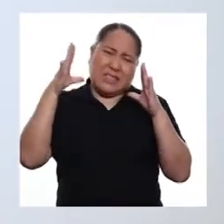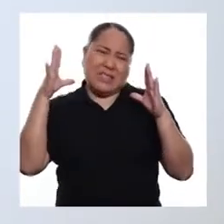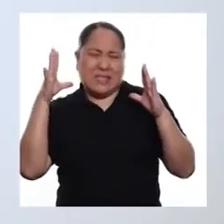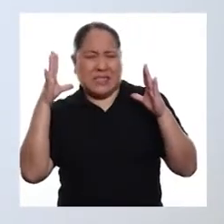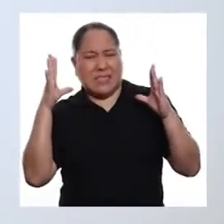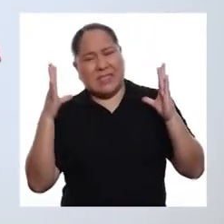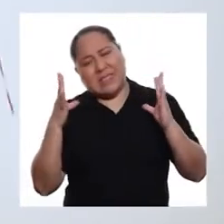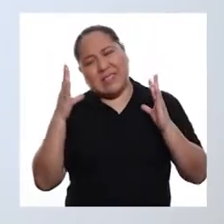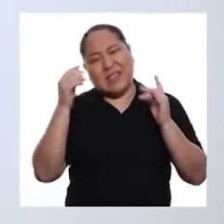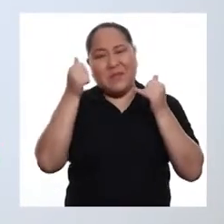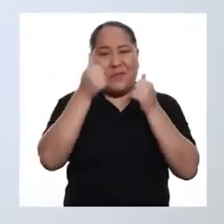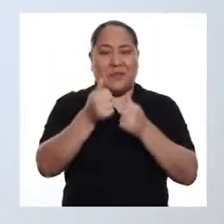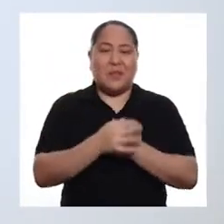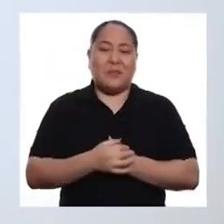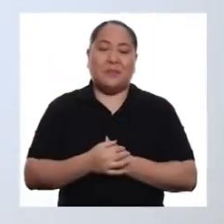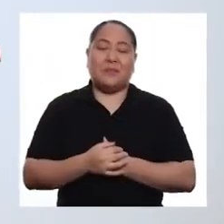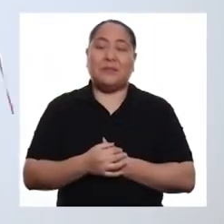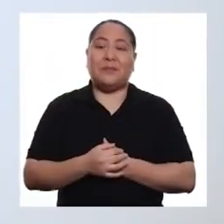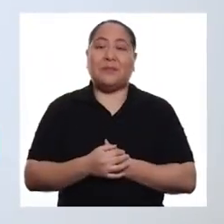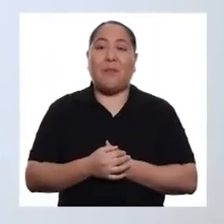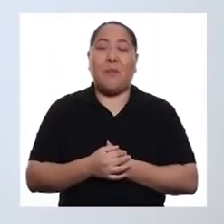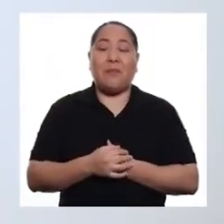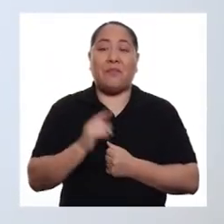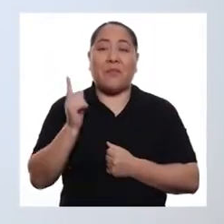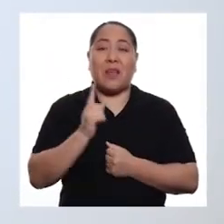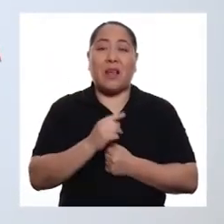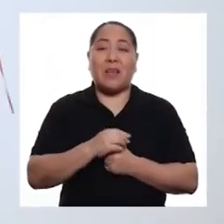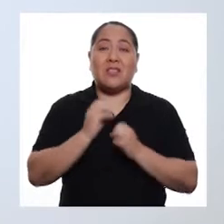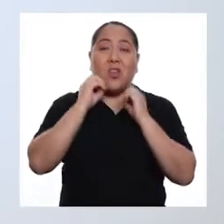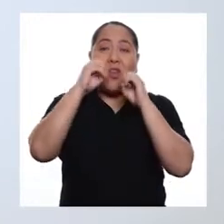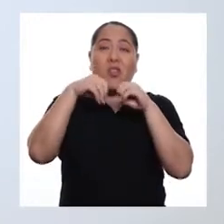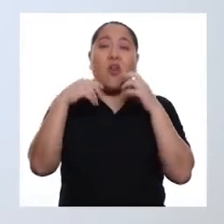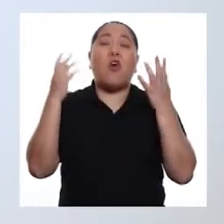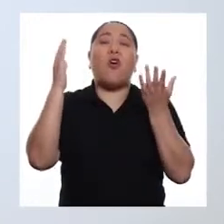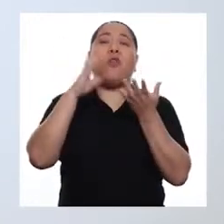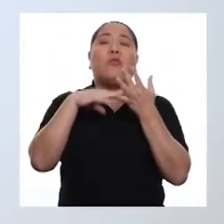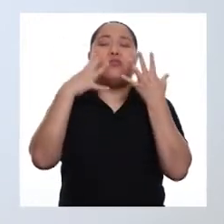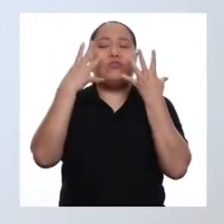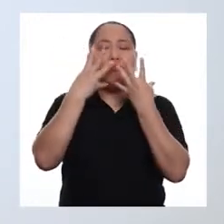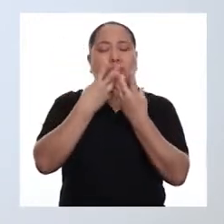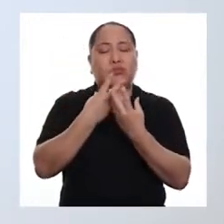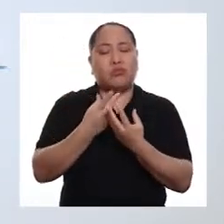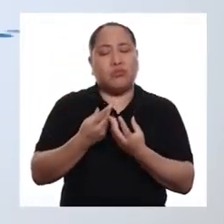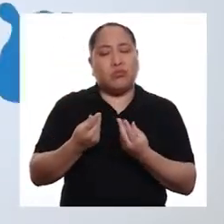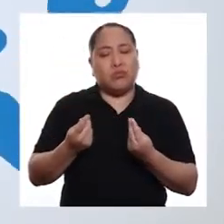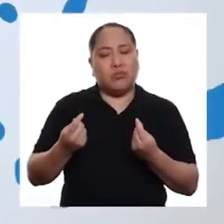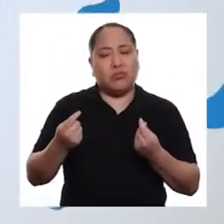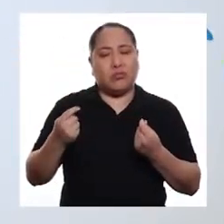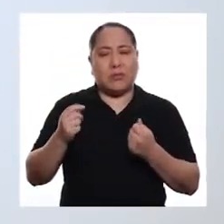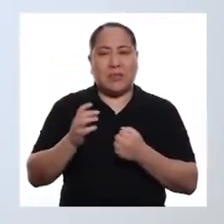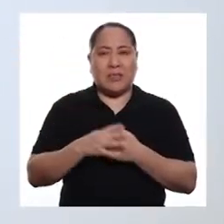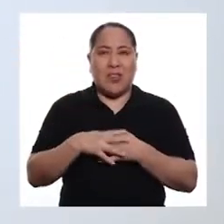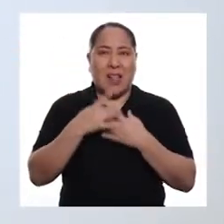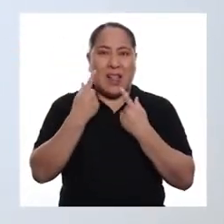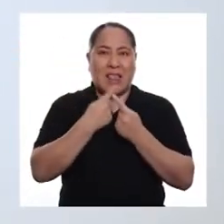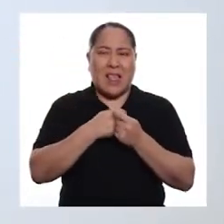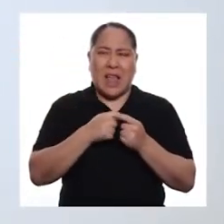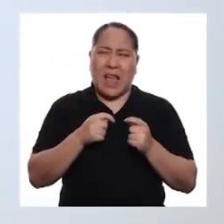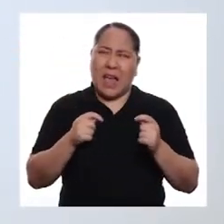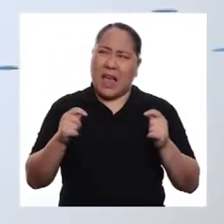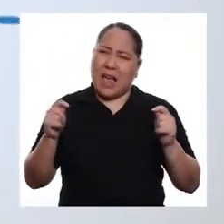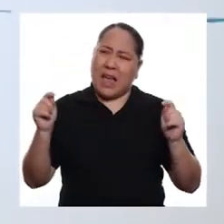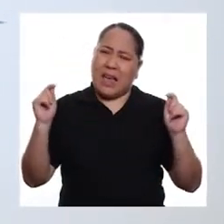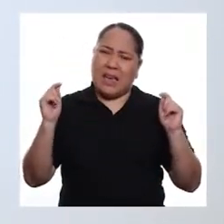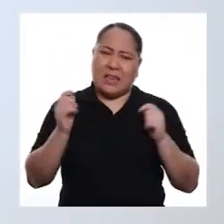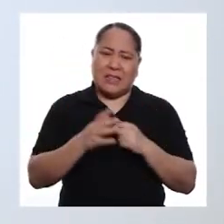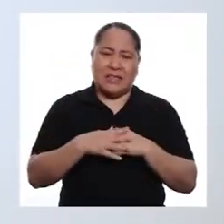Eso. Muy bien. Las olas caen otra vez. Son olas largas.